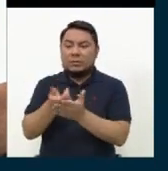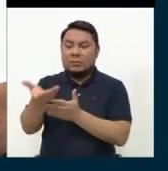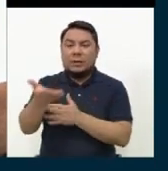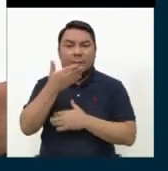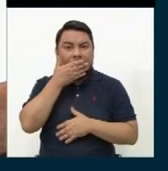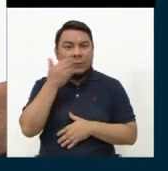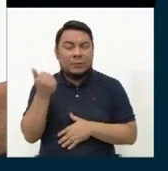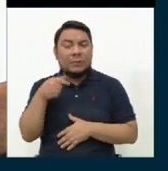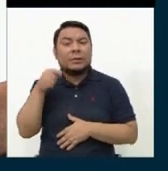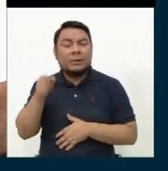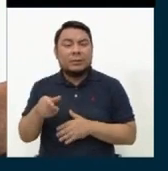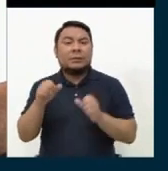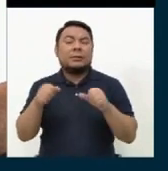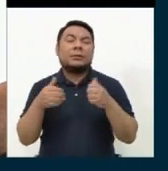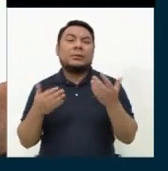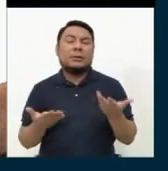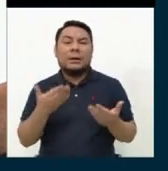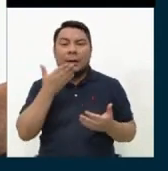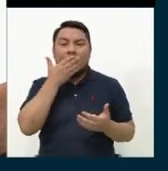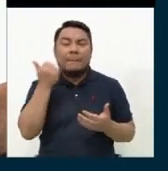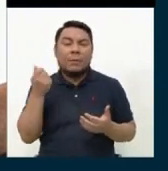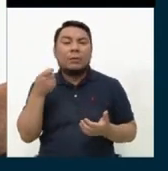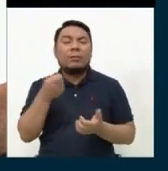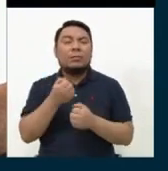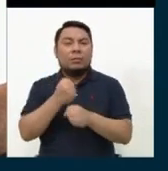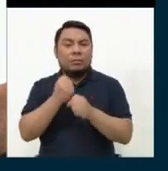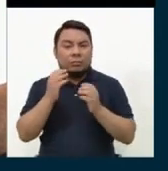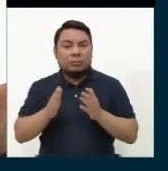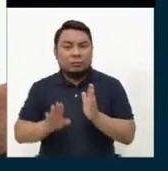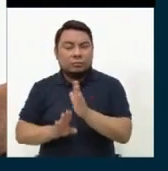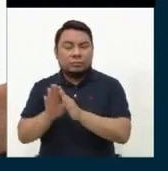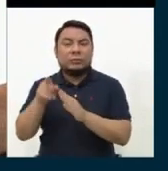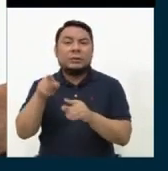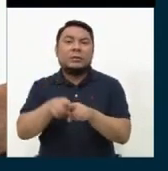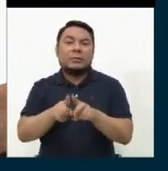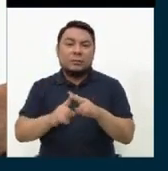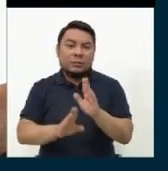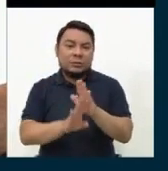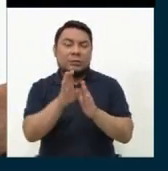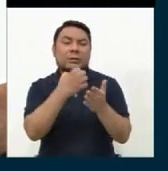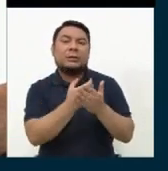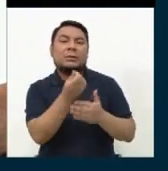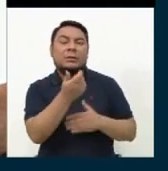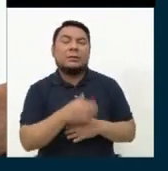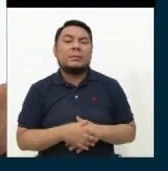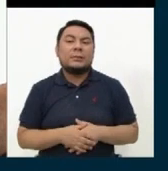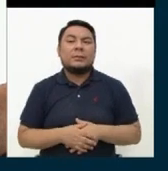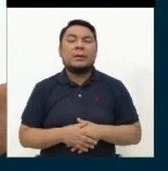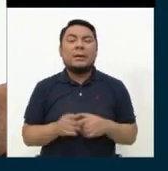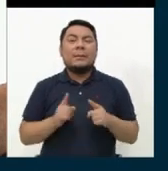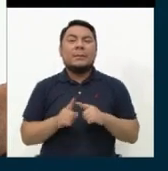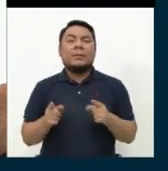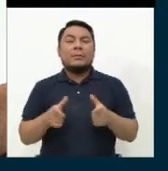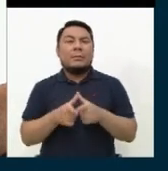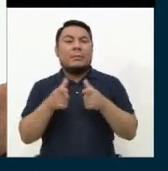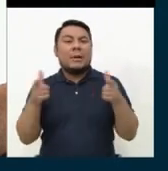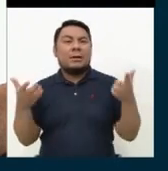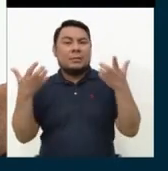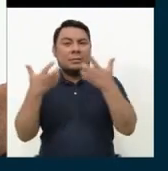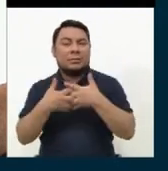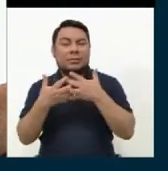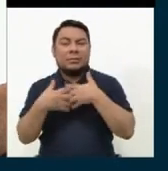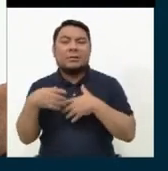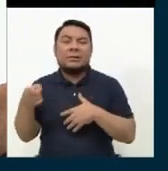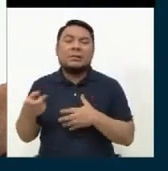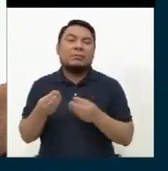ingresos. Y eso redundaría en mejores salarios y, a su vez, eso reactivaría la economía. Pero la mayoría de empresas están en la